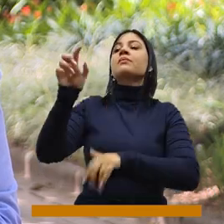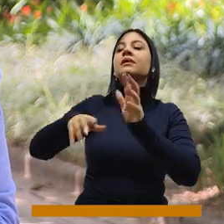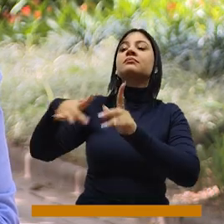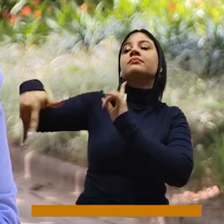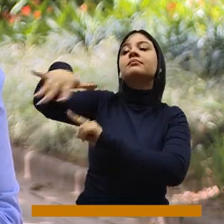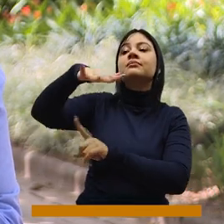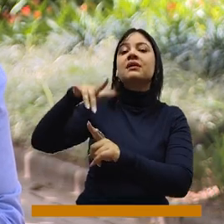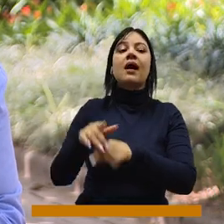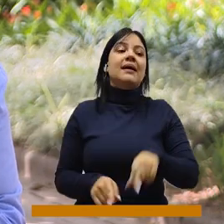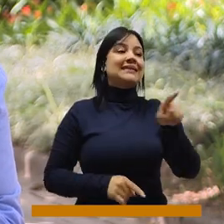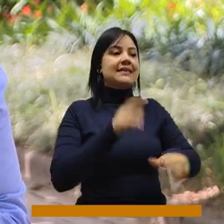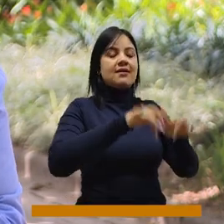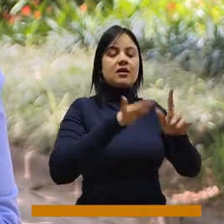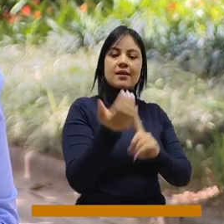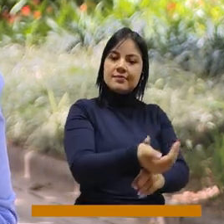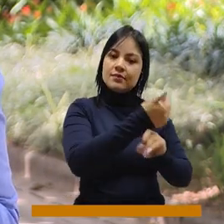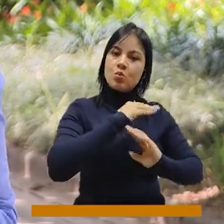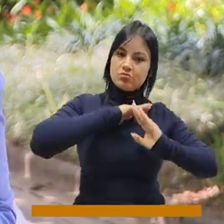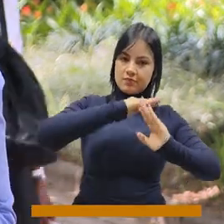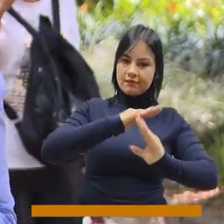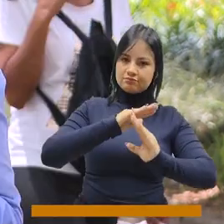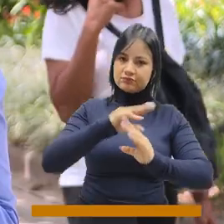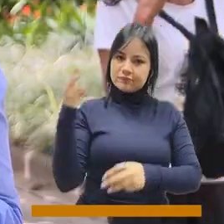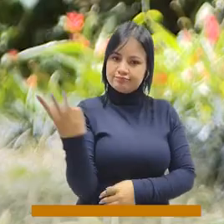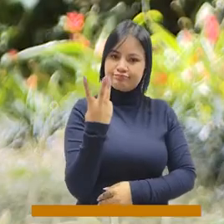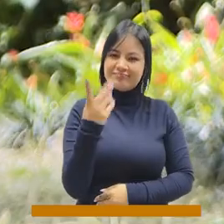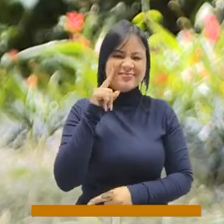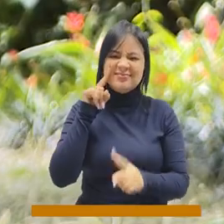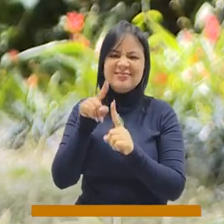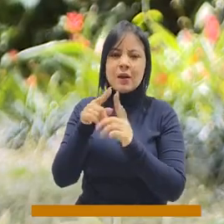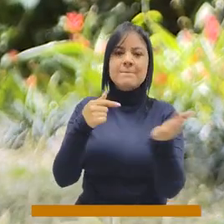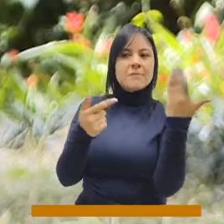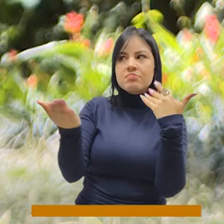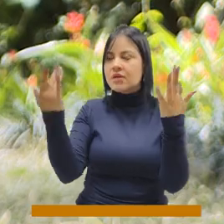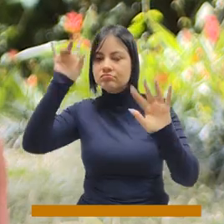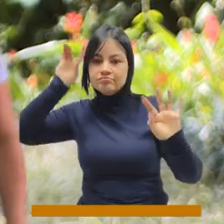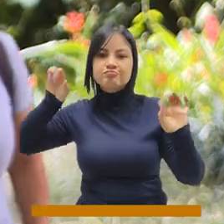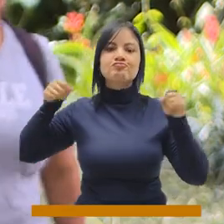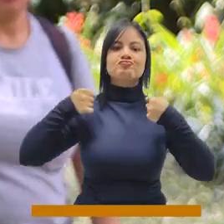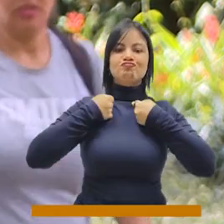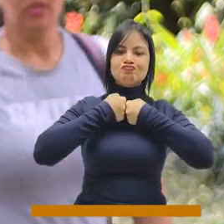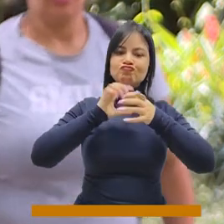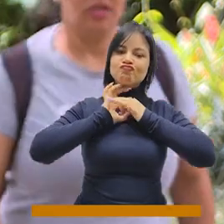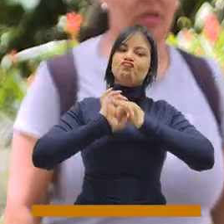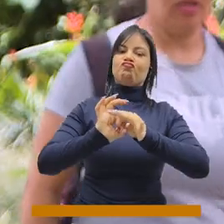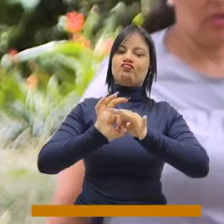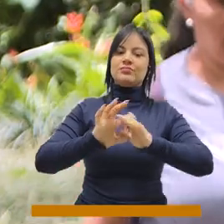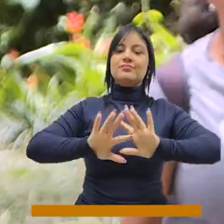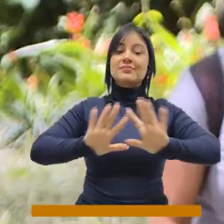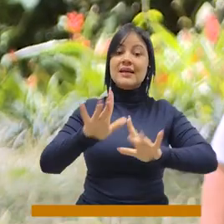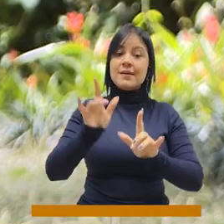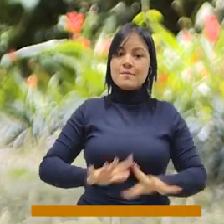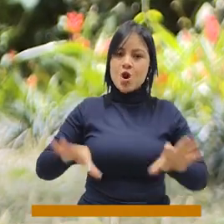Medio Ambiente y a la Secretaría de Seguridad. Con el fin de poder estrechar precisamente esas actividades